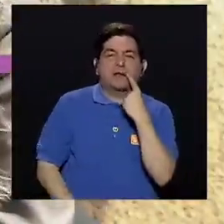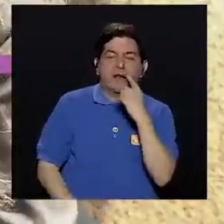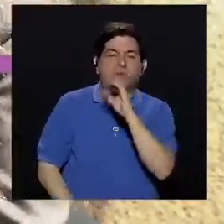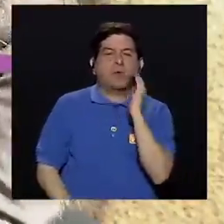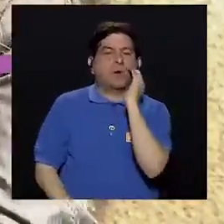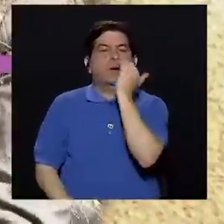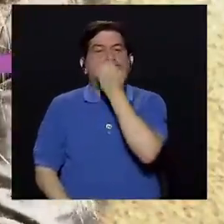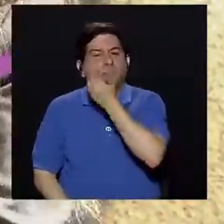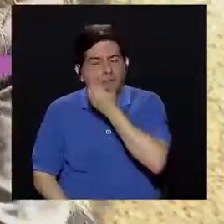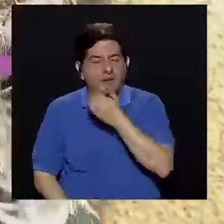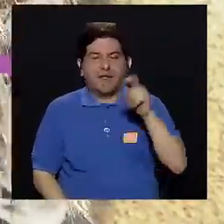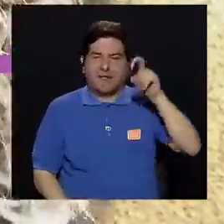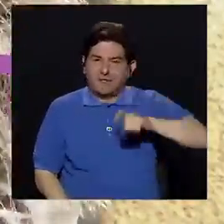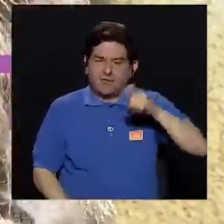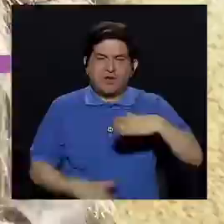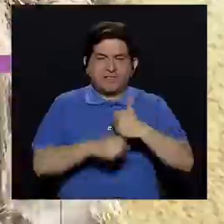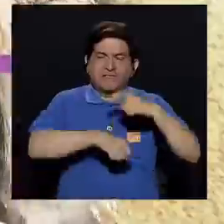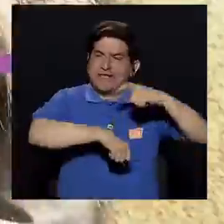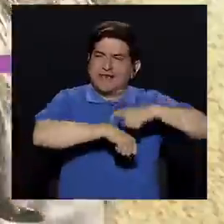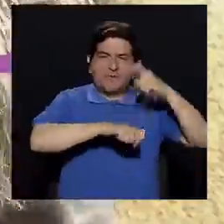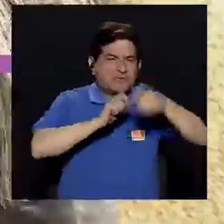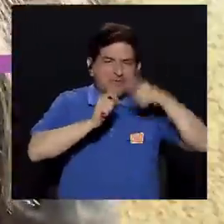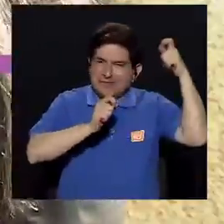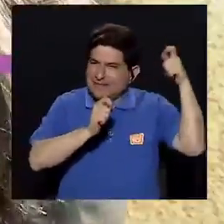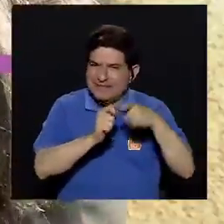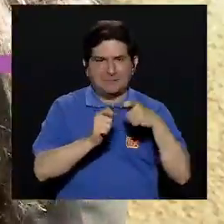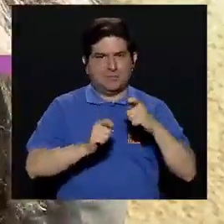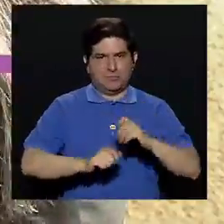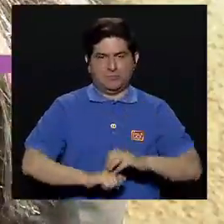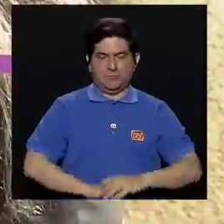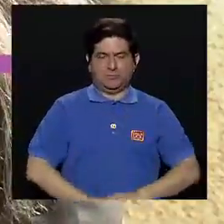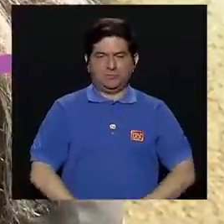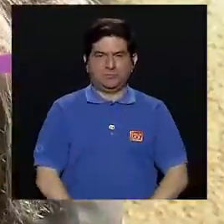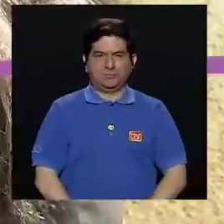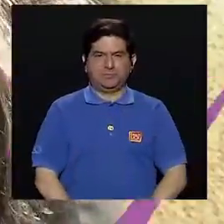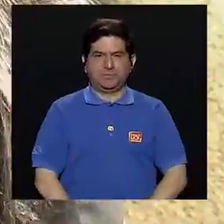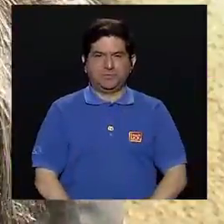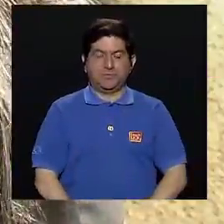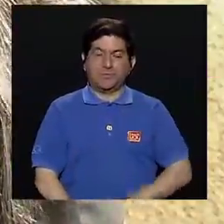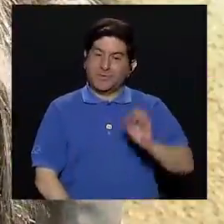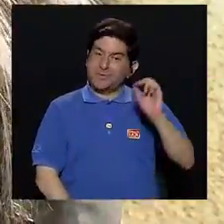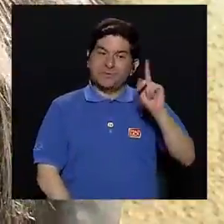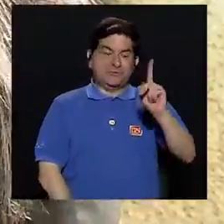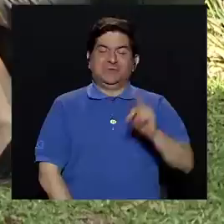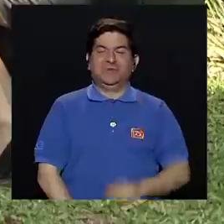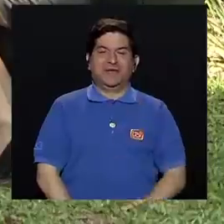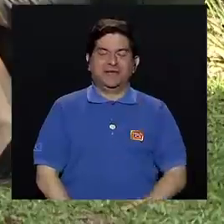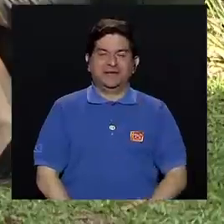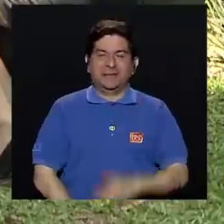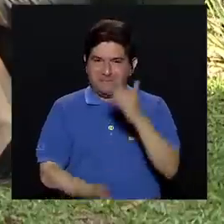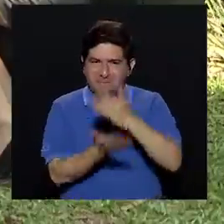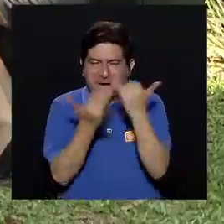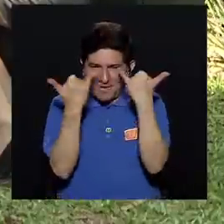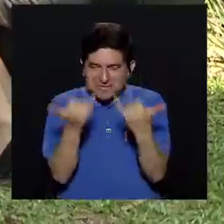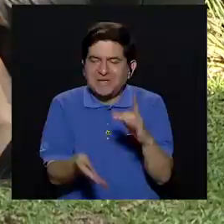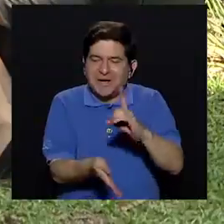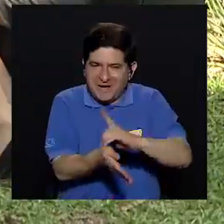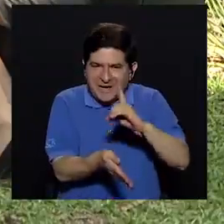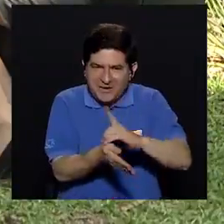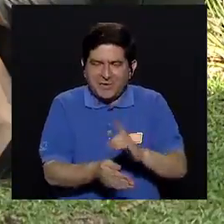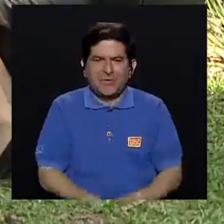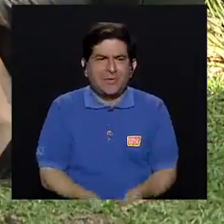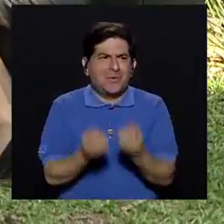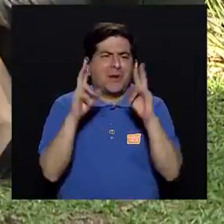caso del paladar, porque se tiene que hacer en un tiempo en específico. Claro. Bueno, vamos a hacer esta pausa aquí, doctora, porque